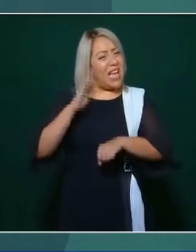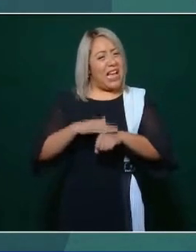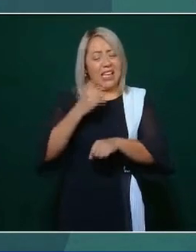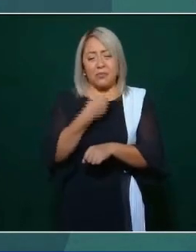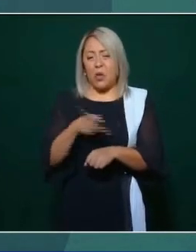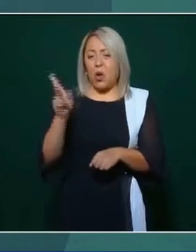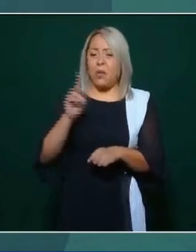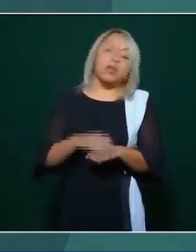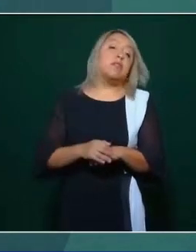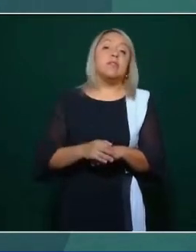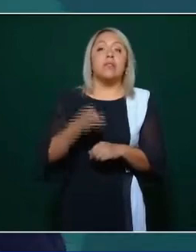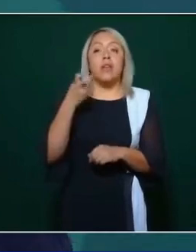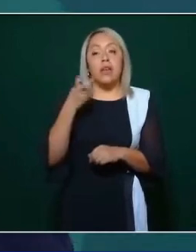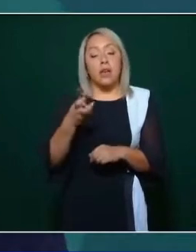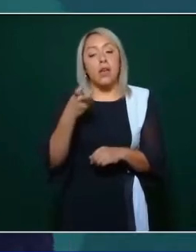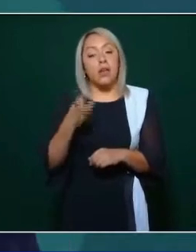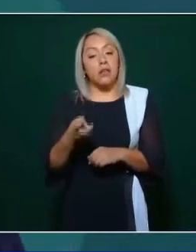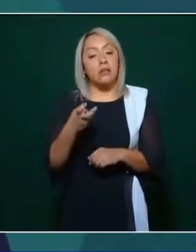Entonces, eso,